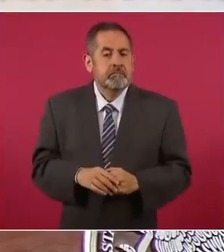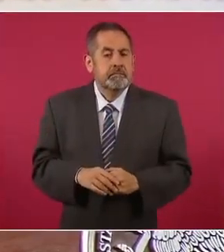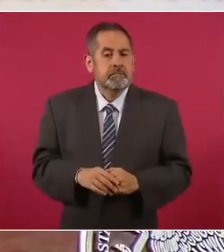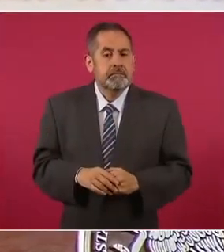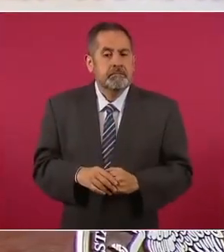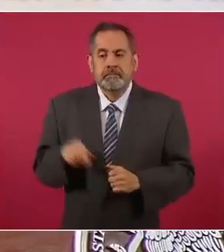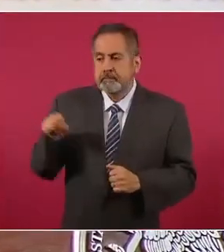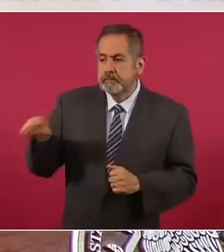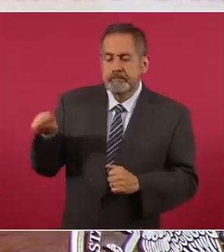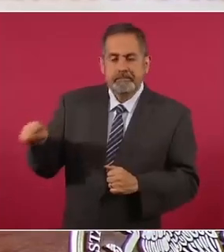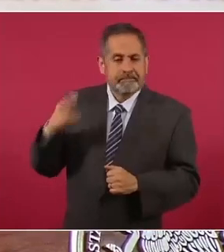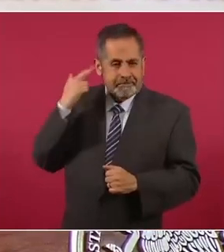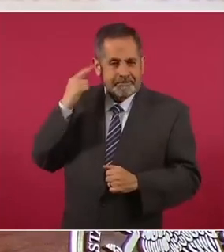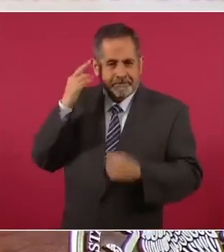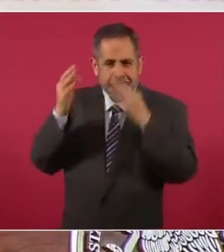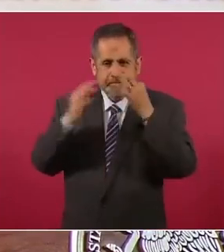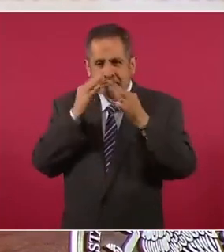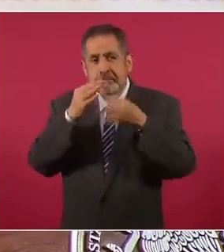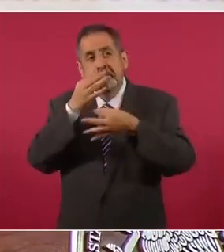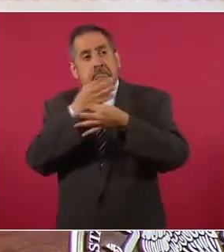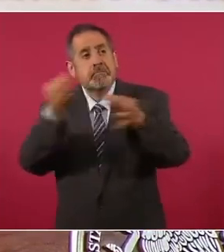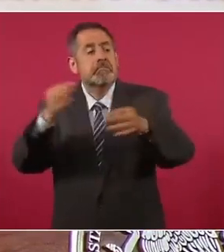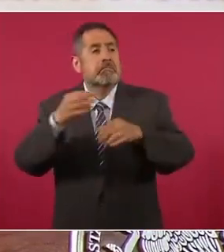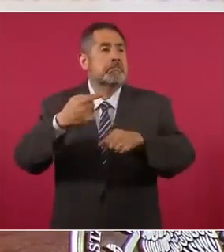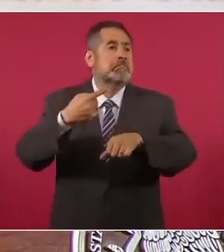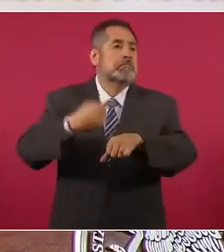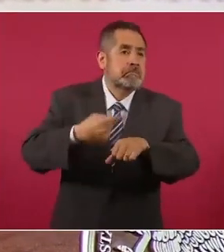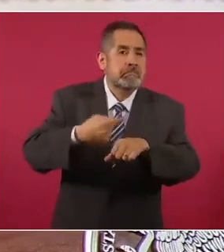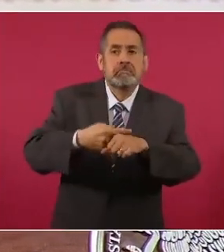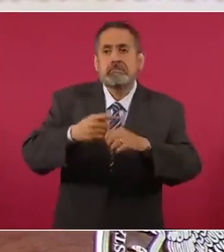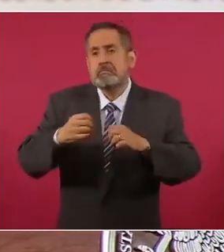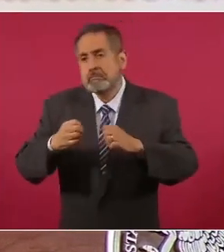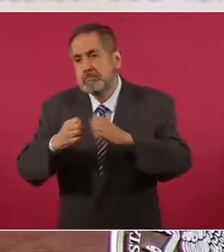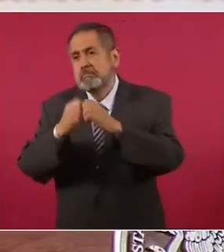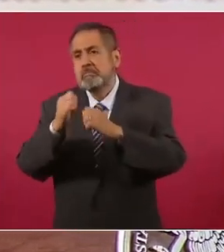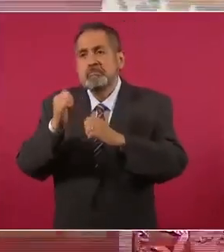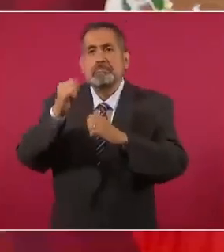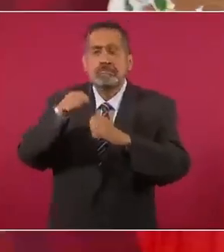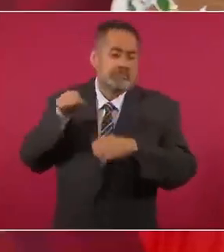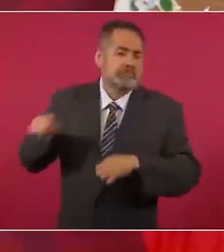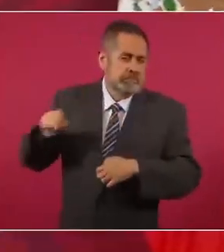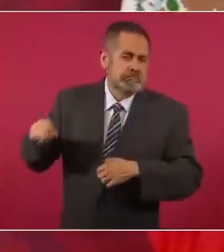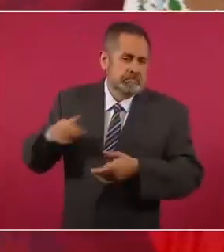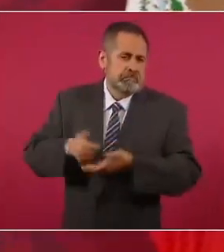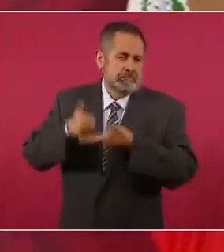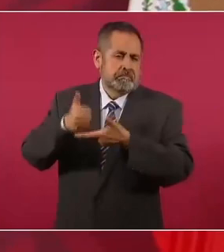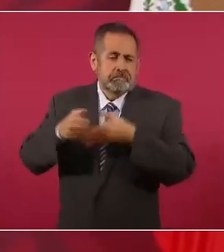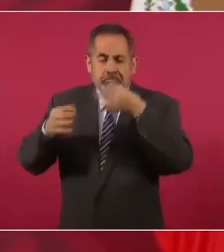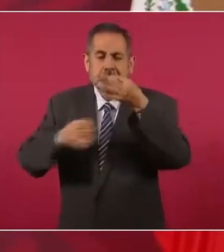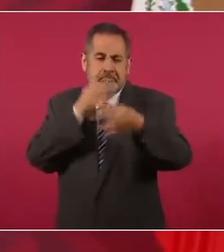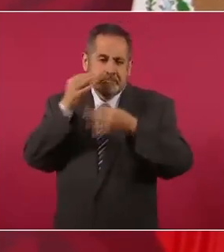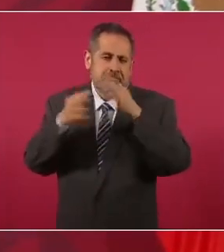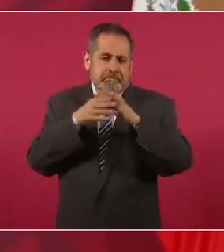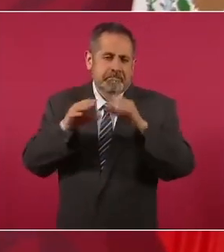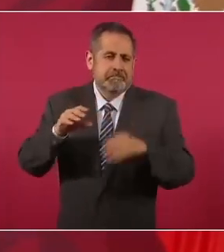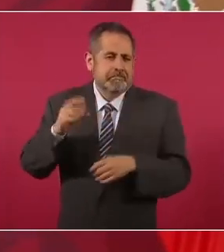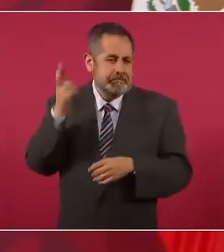anunciaba o se avisaba de un enfermo y toda esa labor social de la radio,